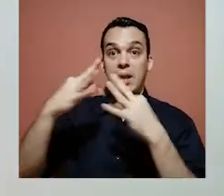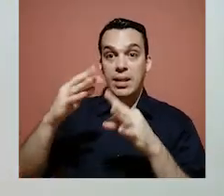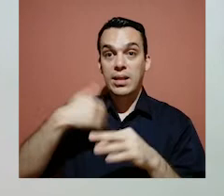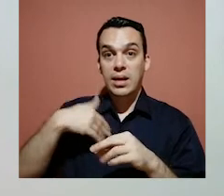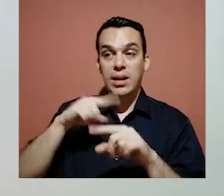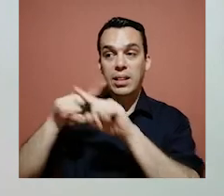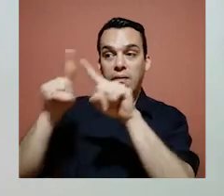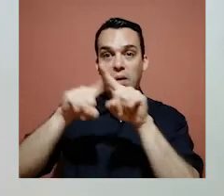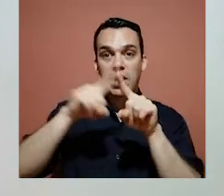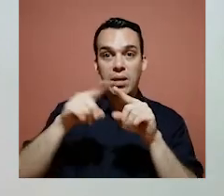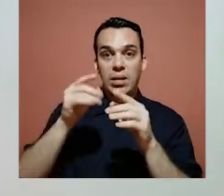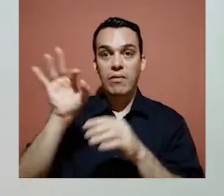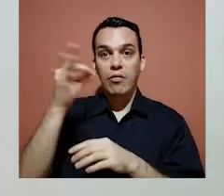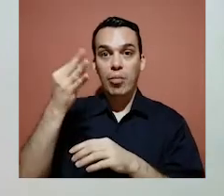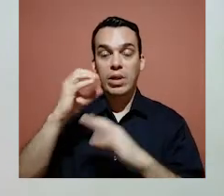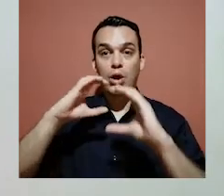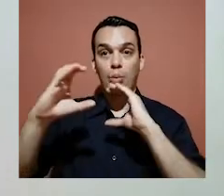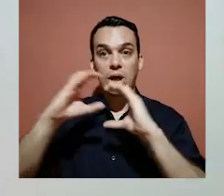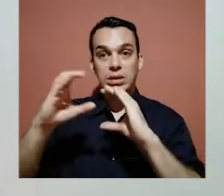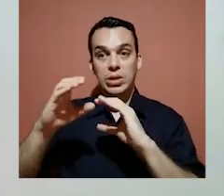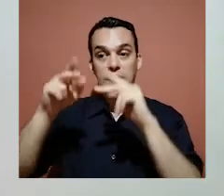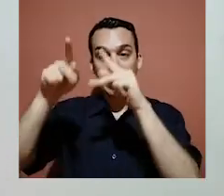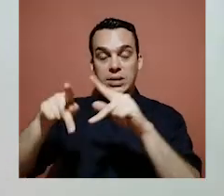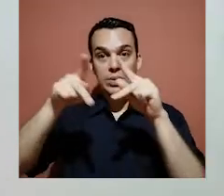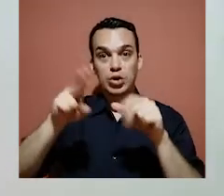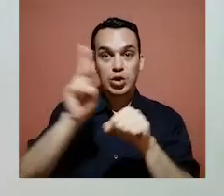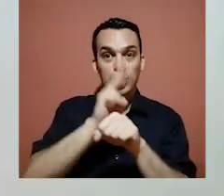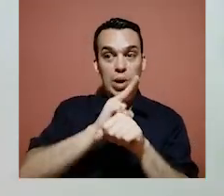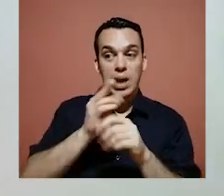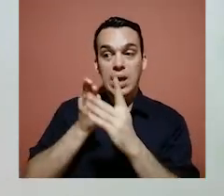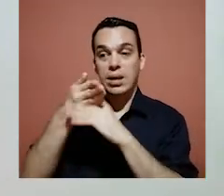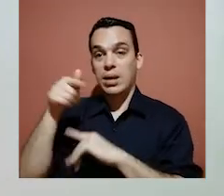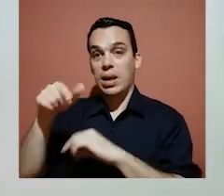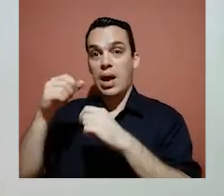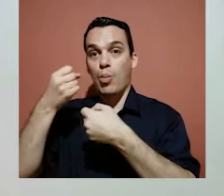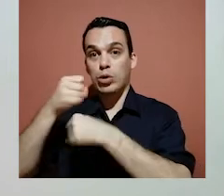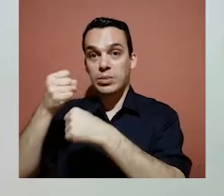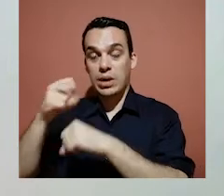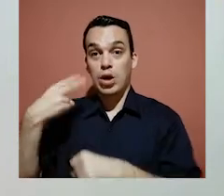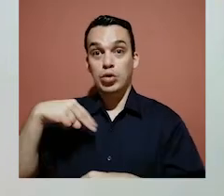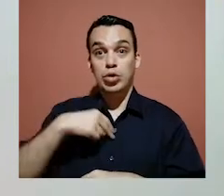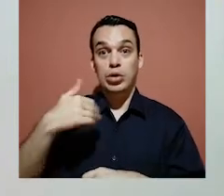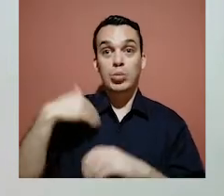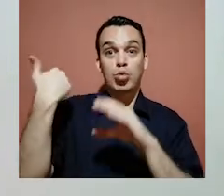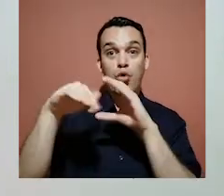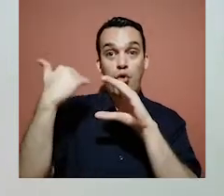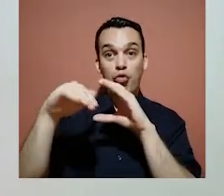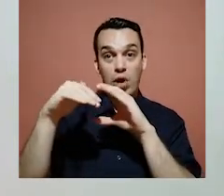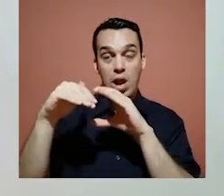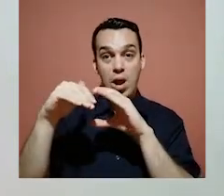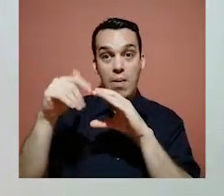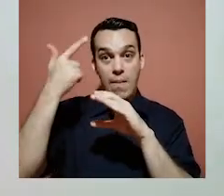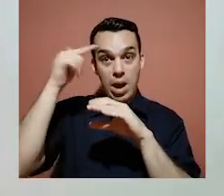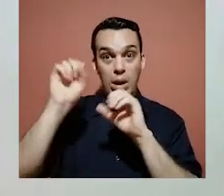de tener varios canales de comunicación entre las personas usuarias y la municipalidad, ¿verdad? Nosotros tenemos un correo